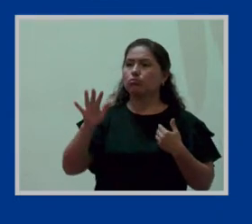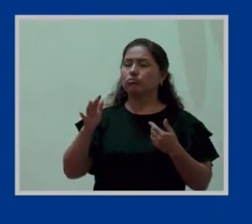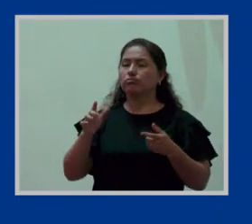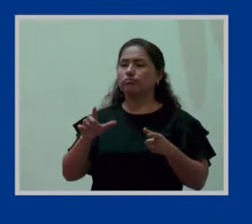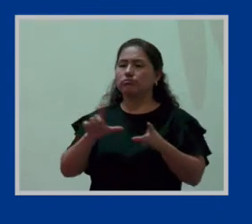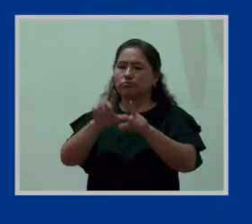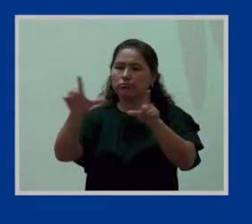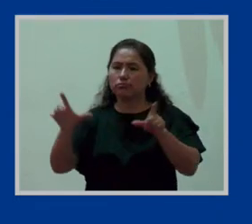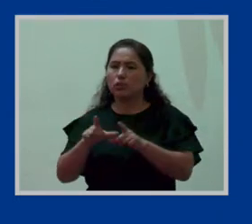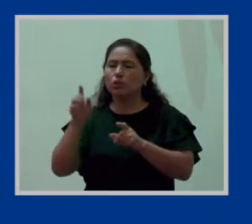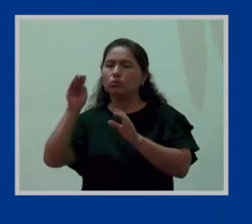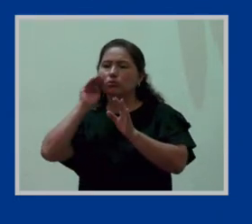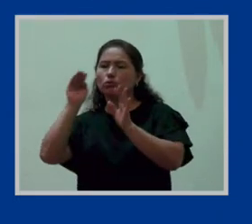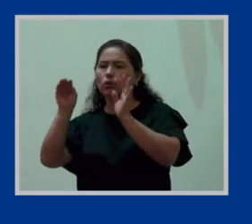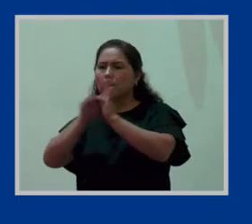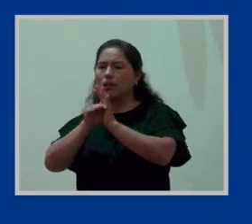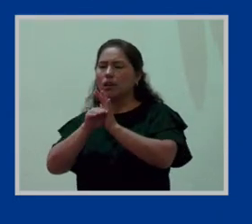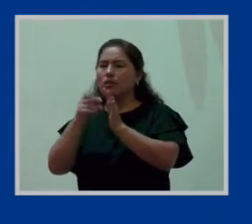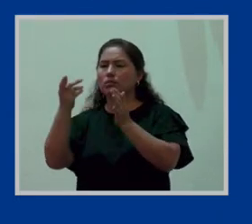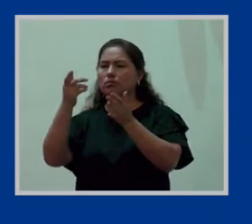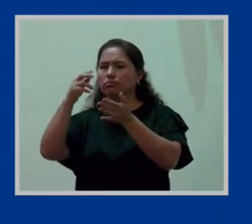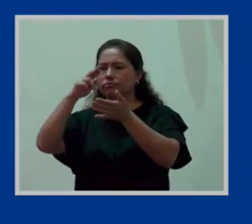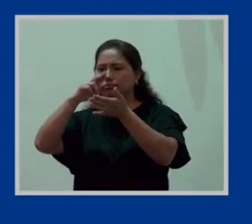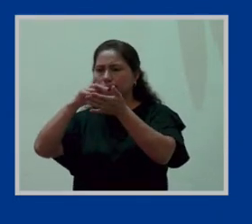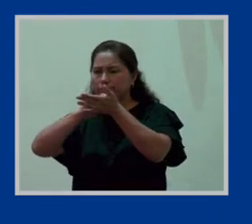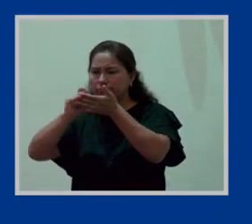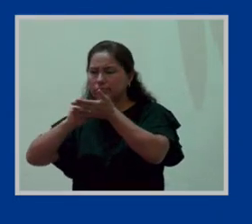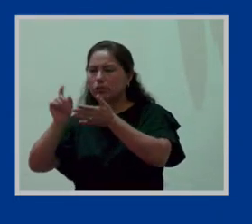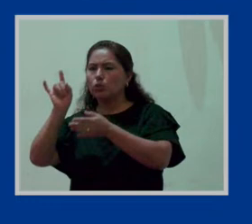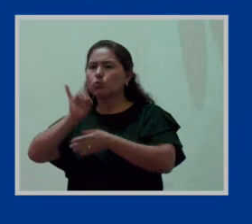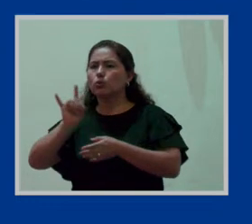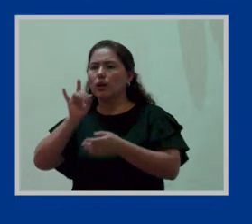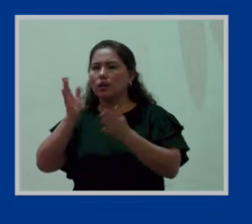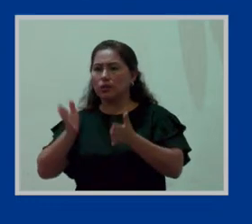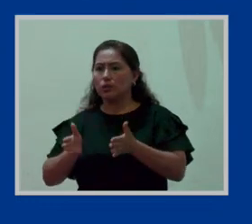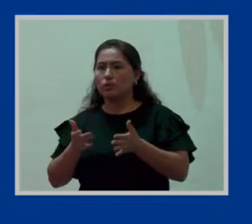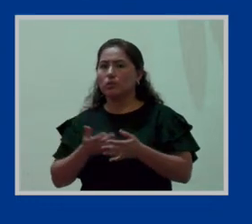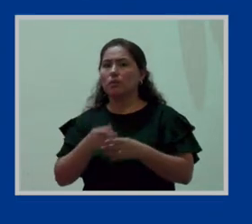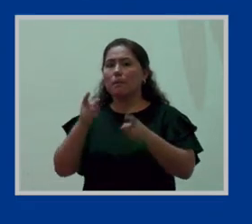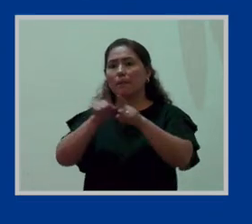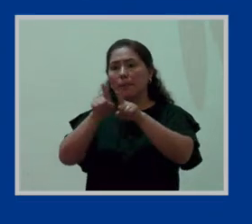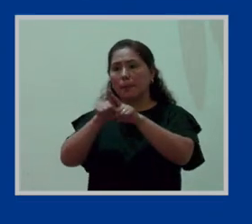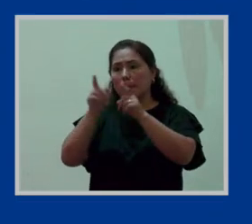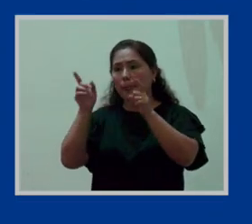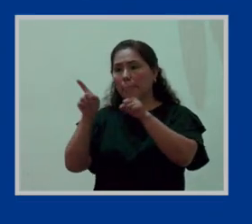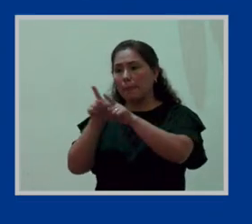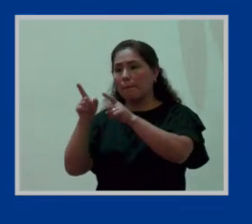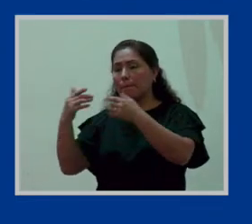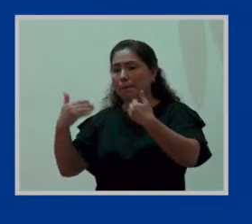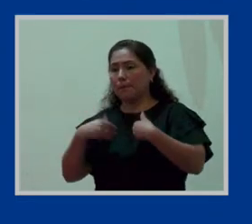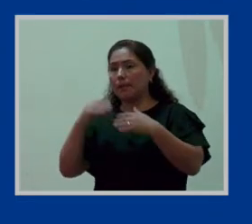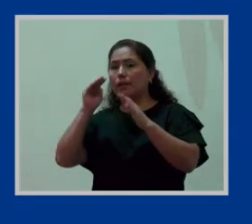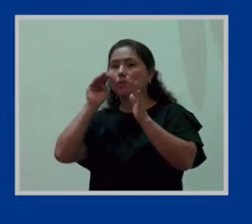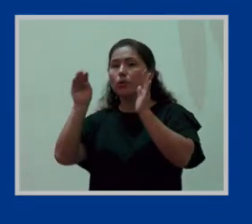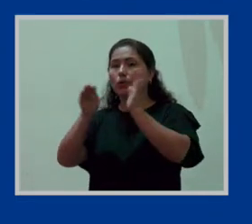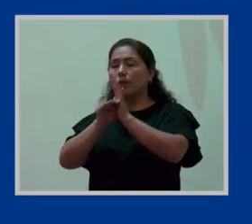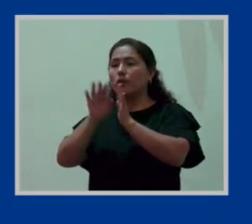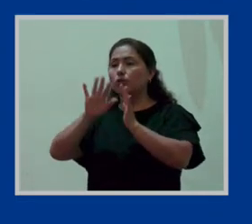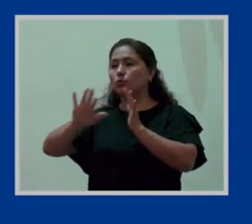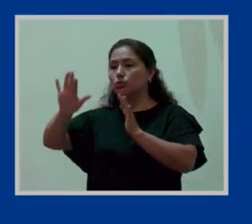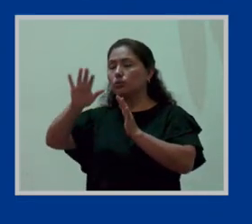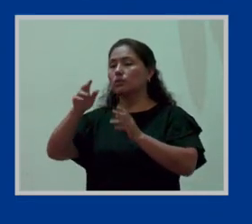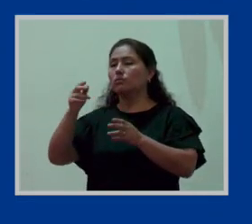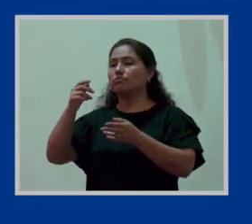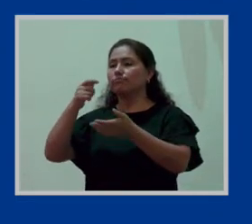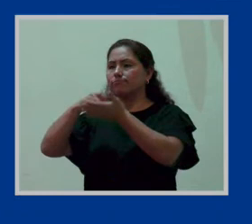un modelo de registro de usuarias pero también un modelo de registro del